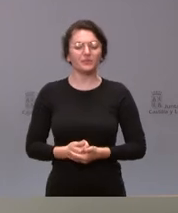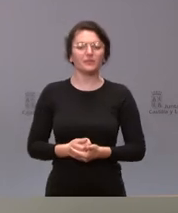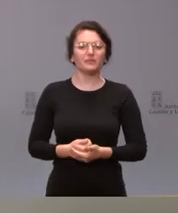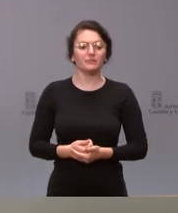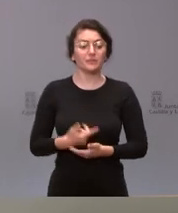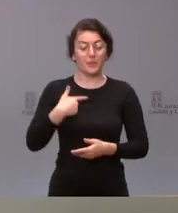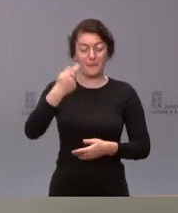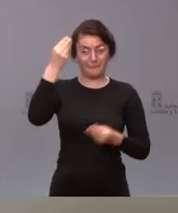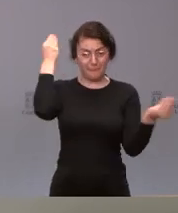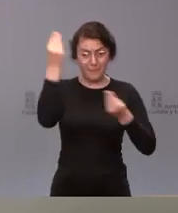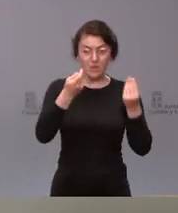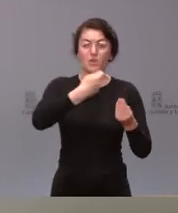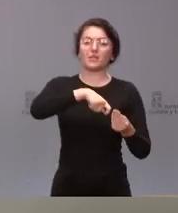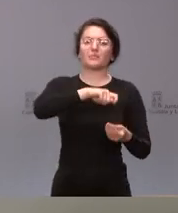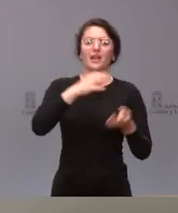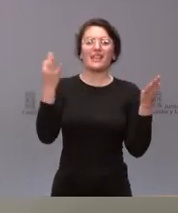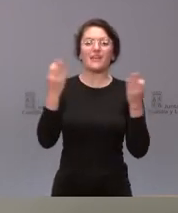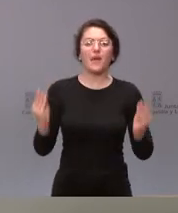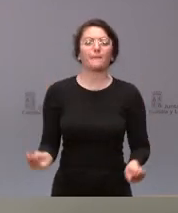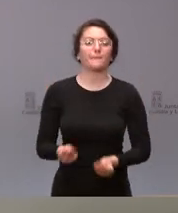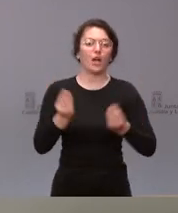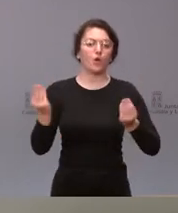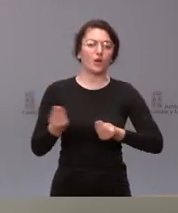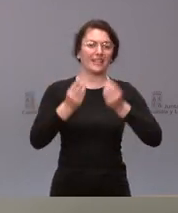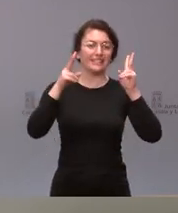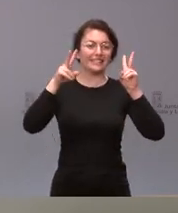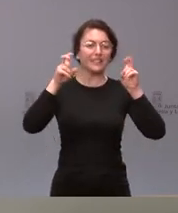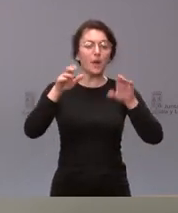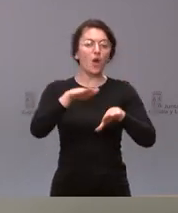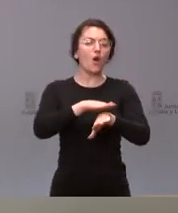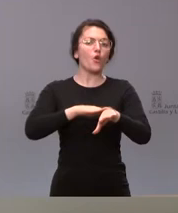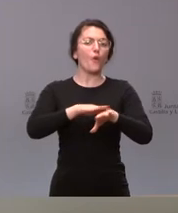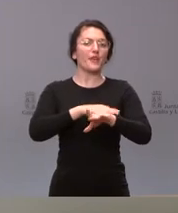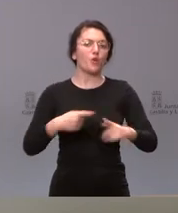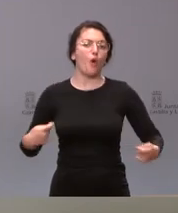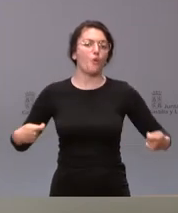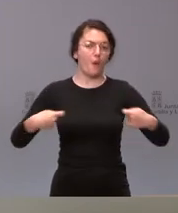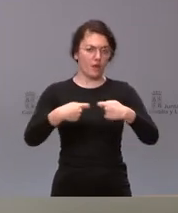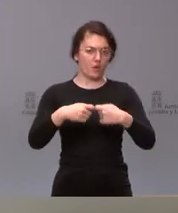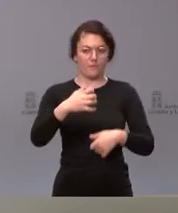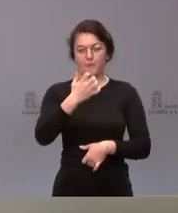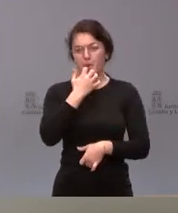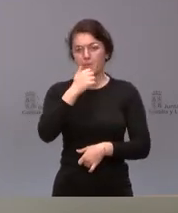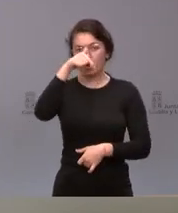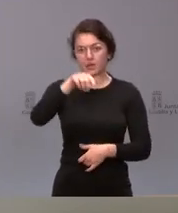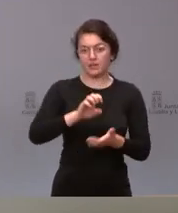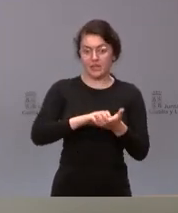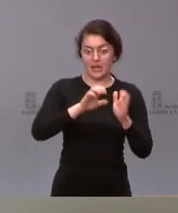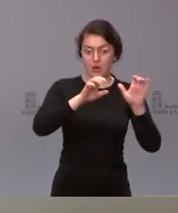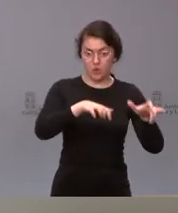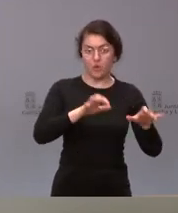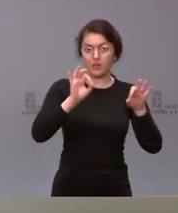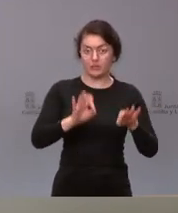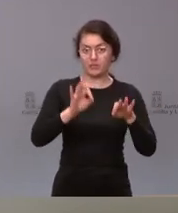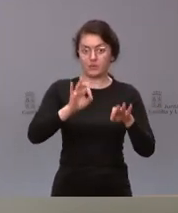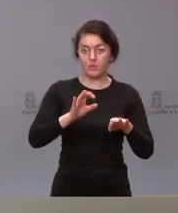el funcionamiento o el rodaje o la explicación en torno a lo que son los gobiernos de coalición en el caso de Castileón donde tenemos un gobierno de coalición lo que tenemos es un gobierno de